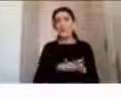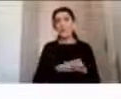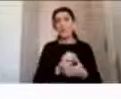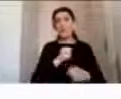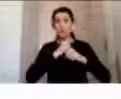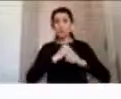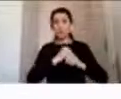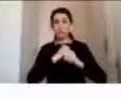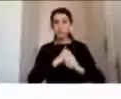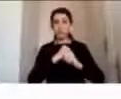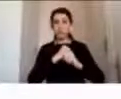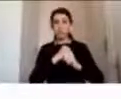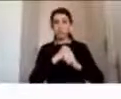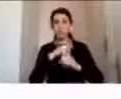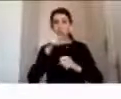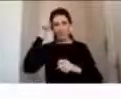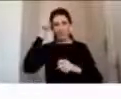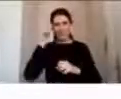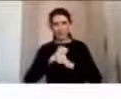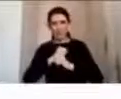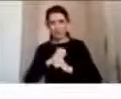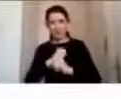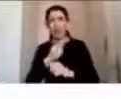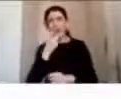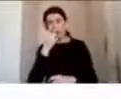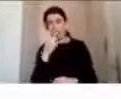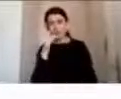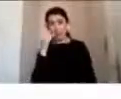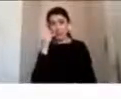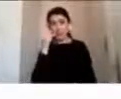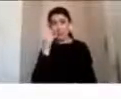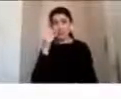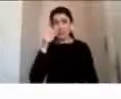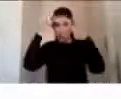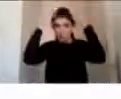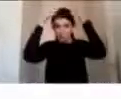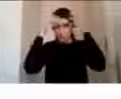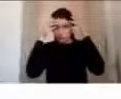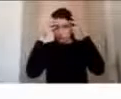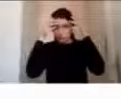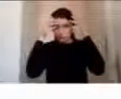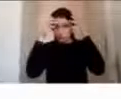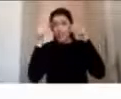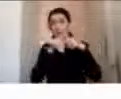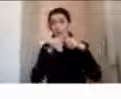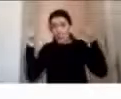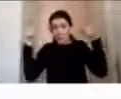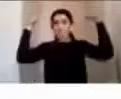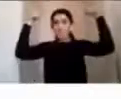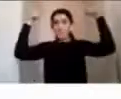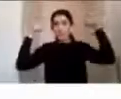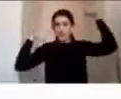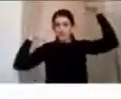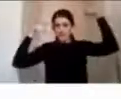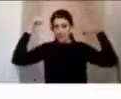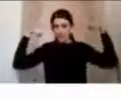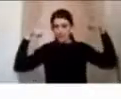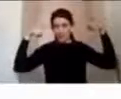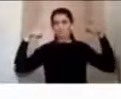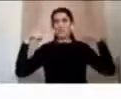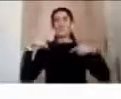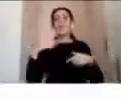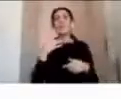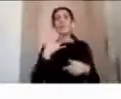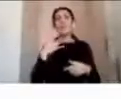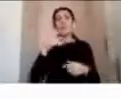ya ven que hay niños que utilizan casco debajo de su sombrero, hay adultos que utilizan casco debajo de su sombrero, porque una caída